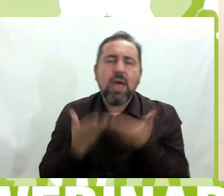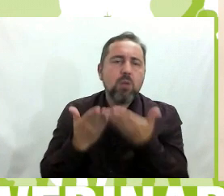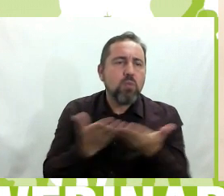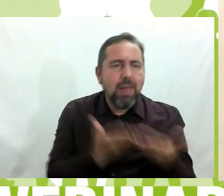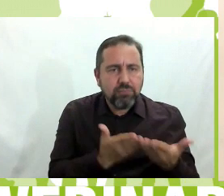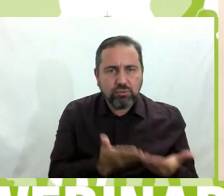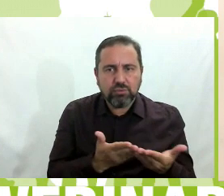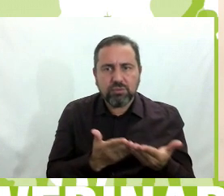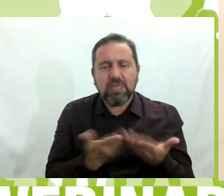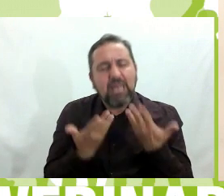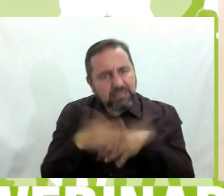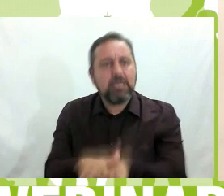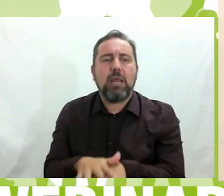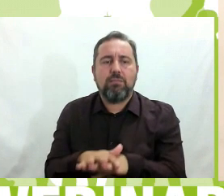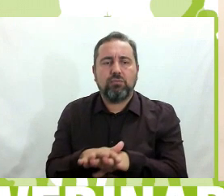y las integramos.